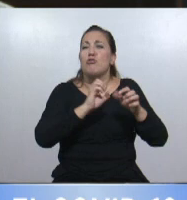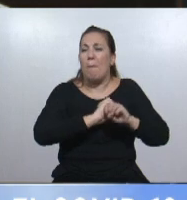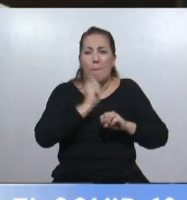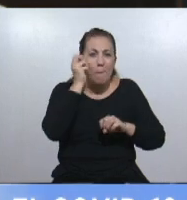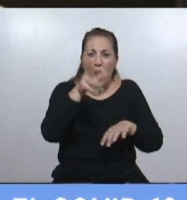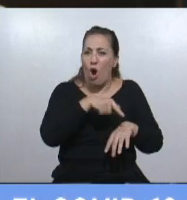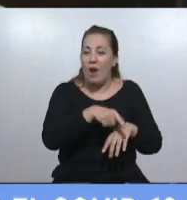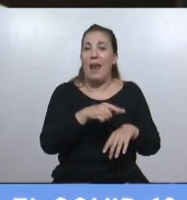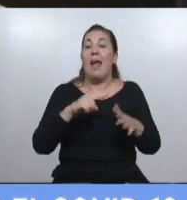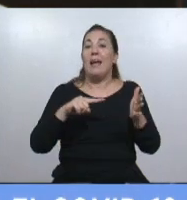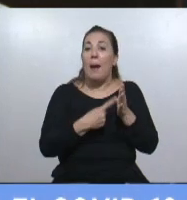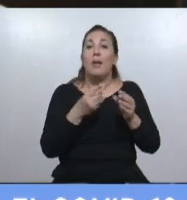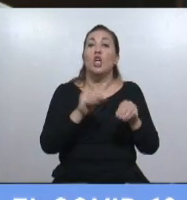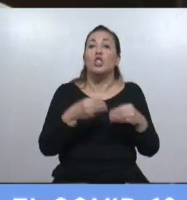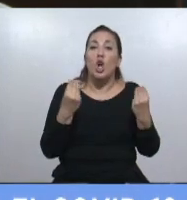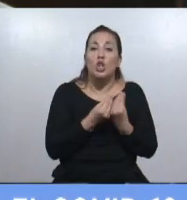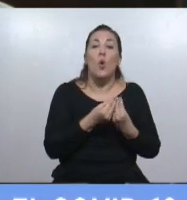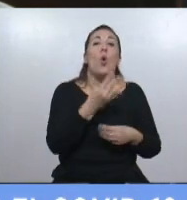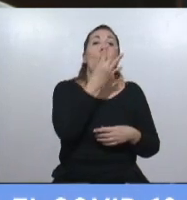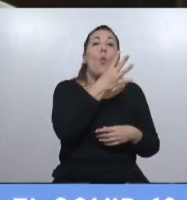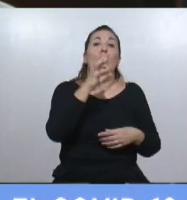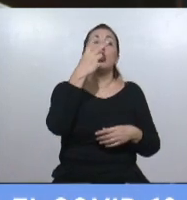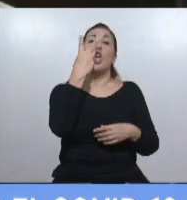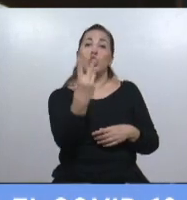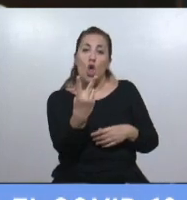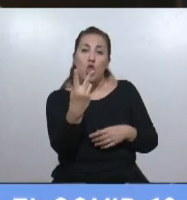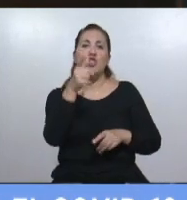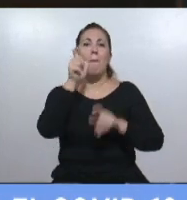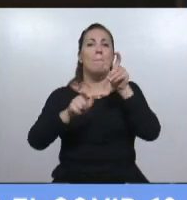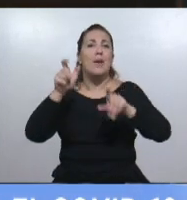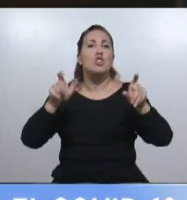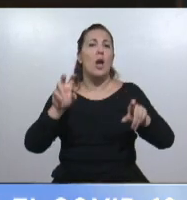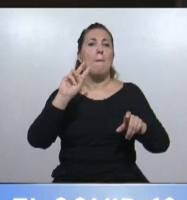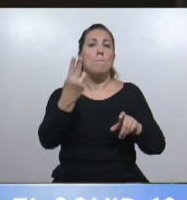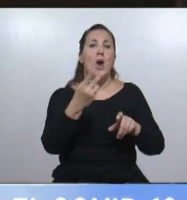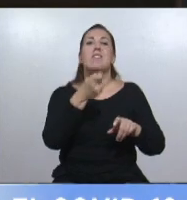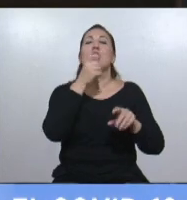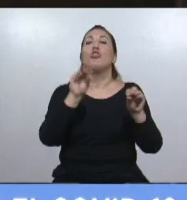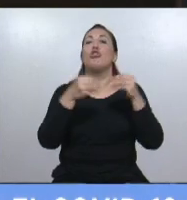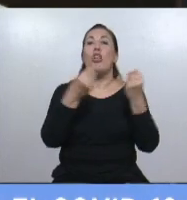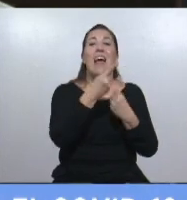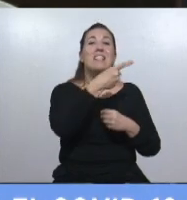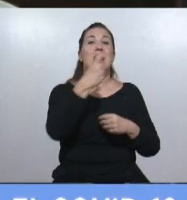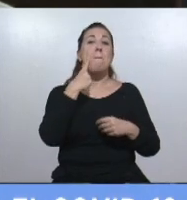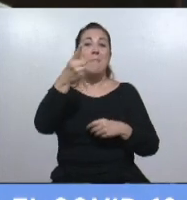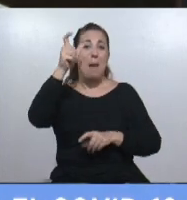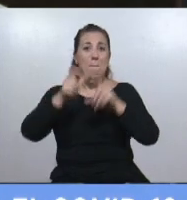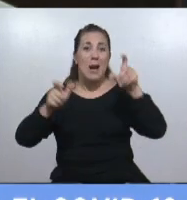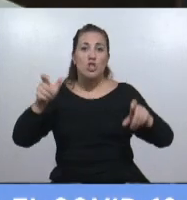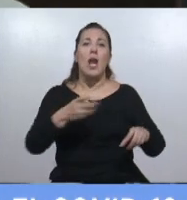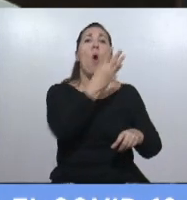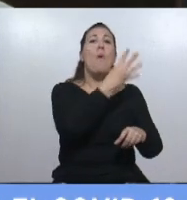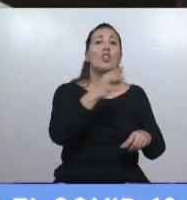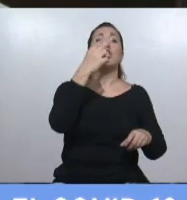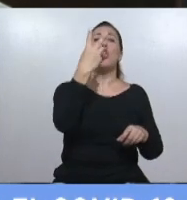La Ciudad de Buenos Aires tiene 402 personas fallecidas cada 100.000 habitantes. El que la sigue